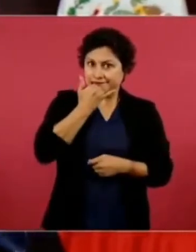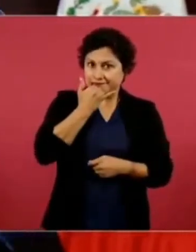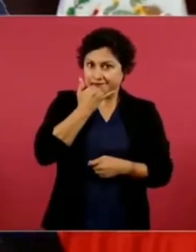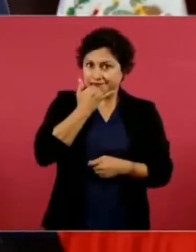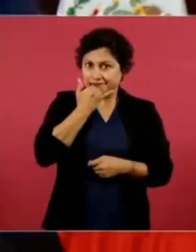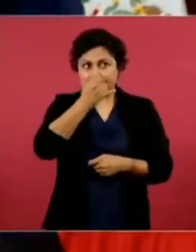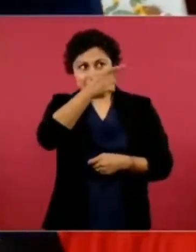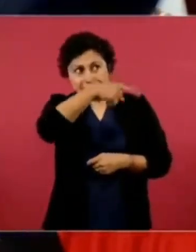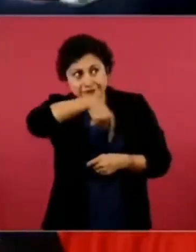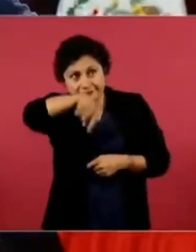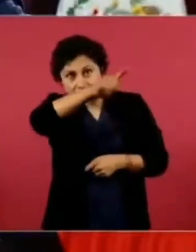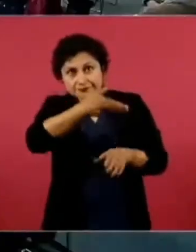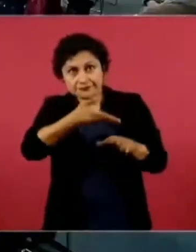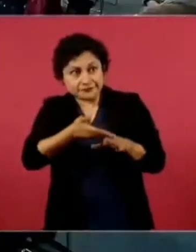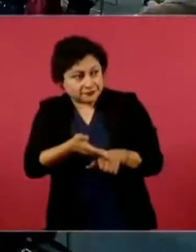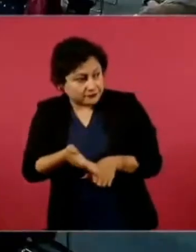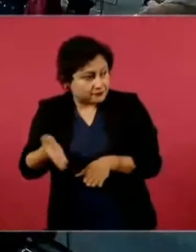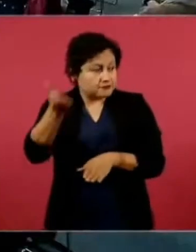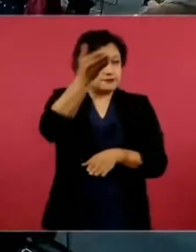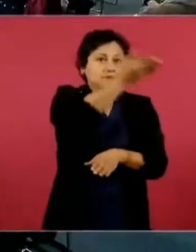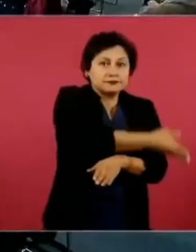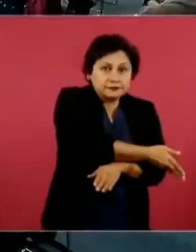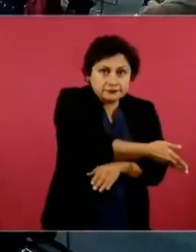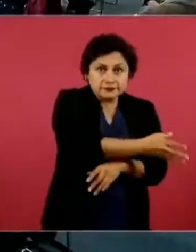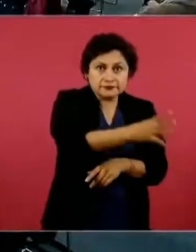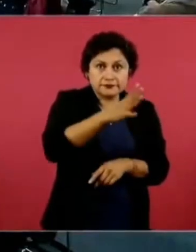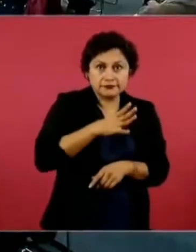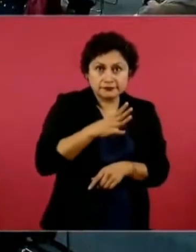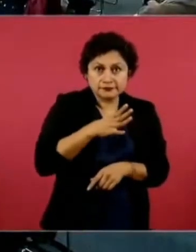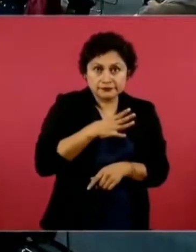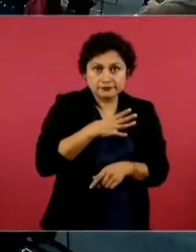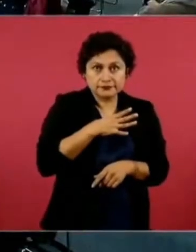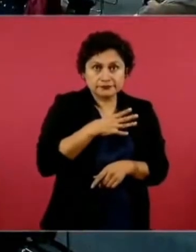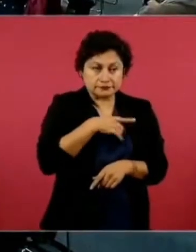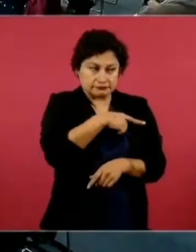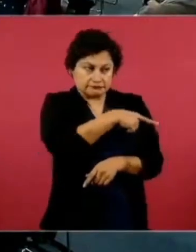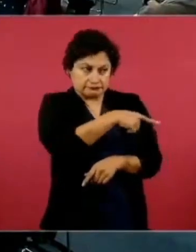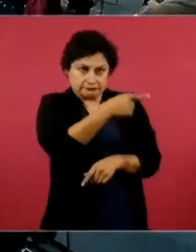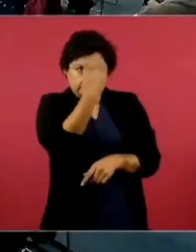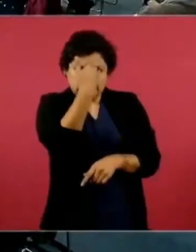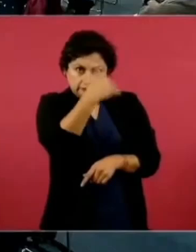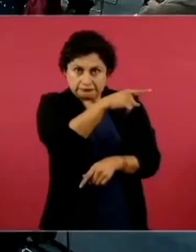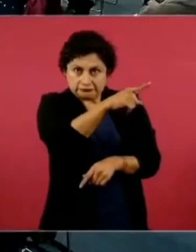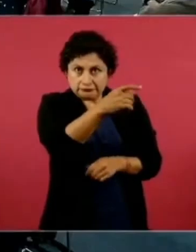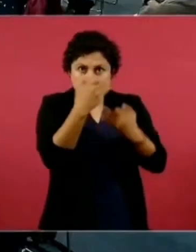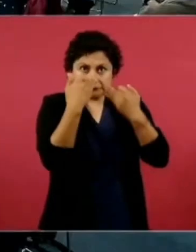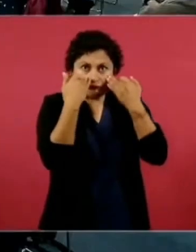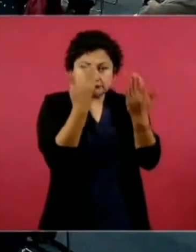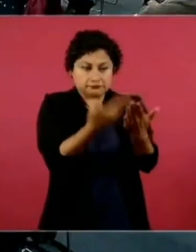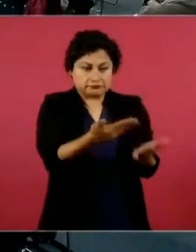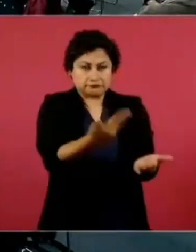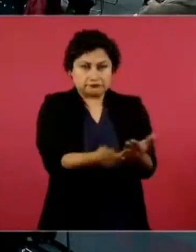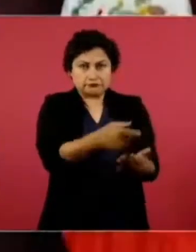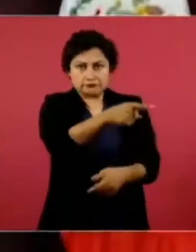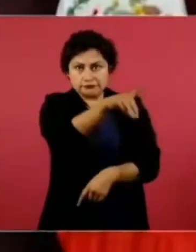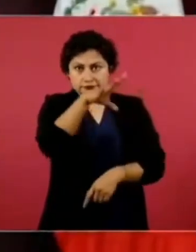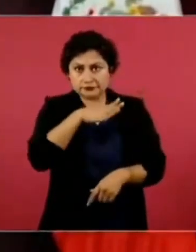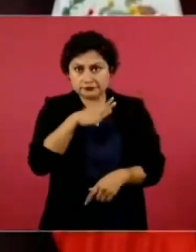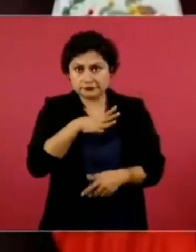porque hay constancia pública nada más que aquí no vamos a